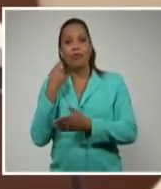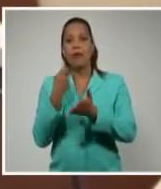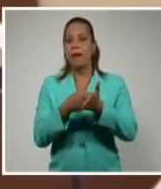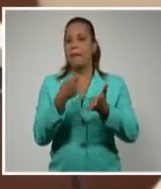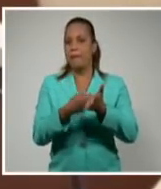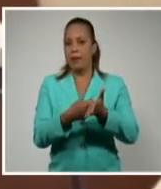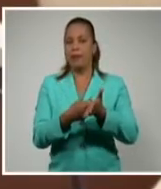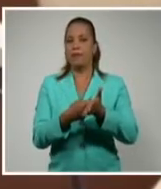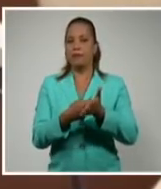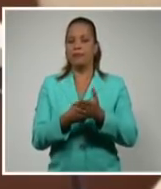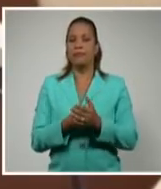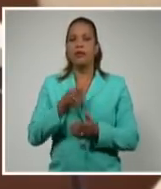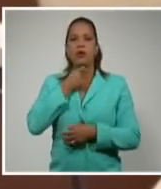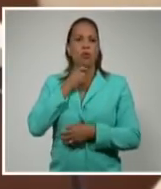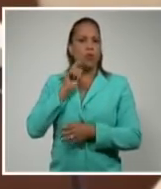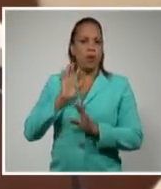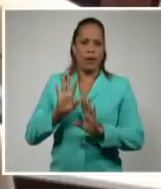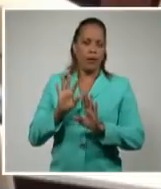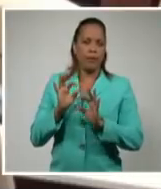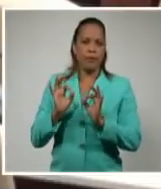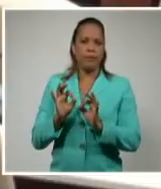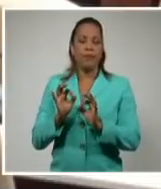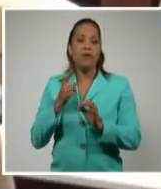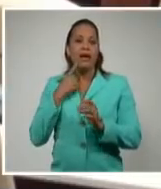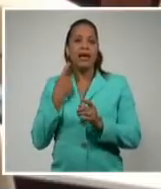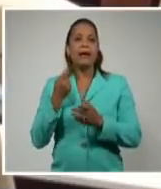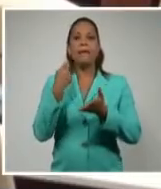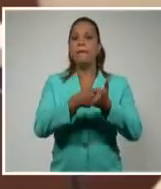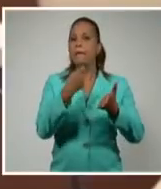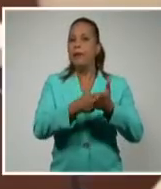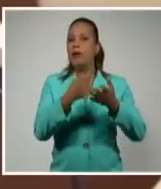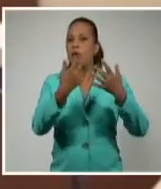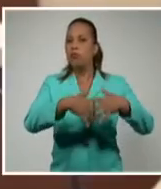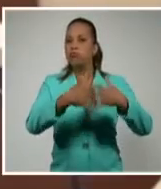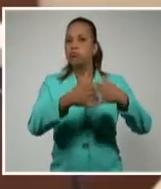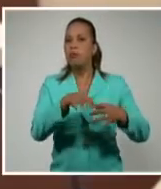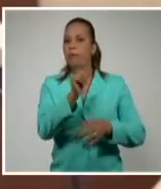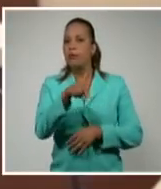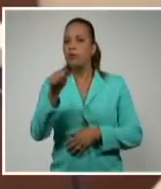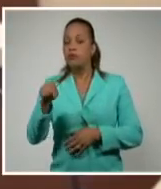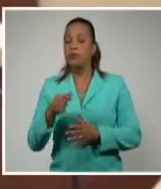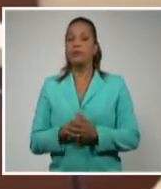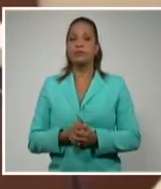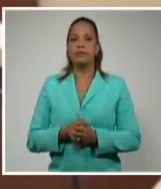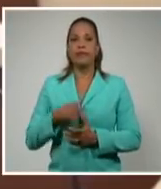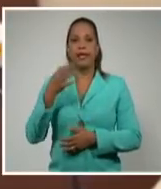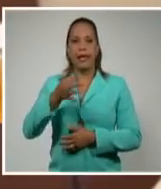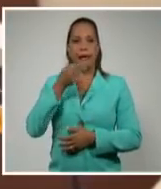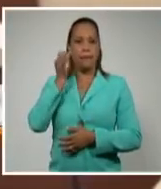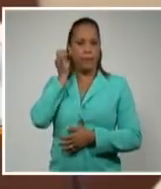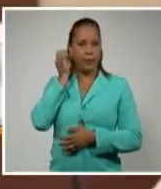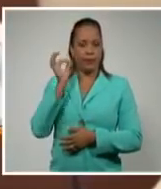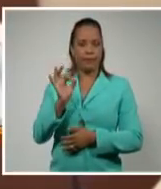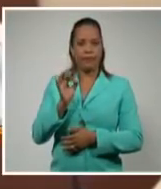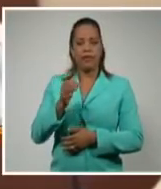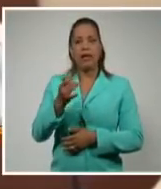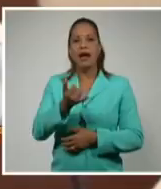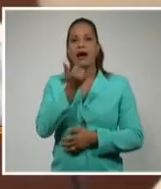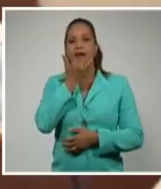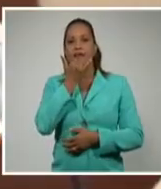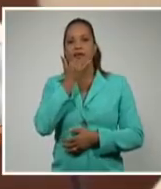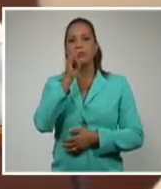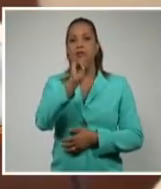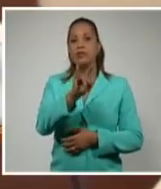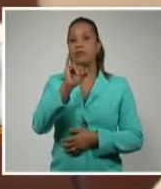Un ejemplo muy polémico ha sido el impago a los productores. Afectándose a 963